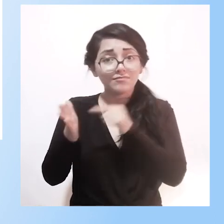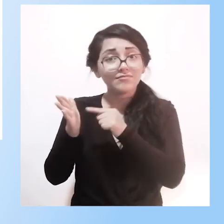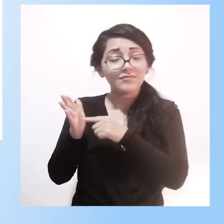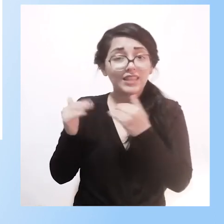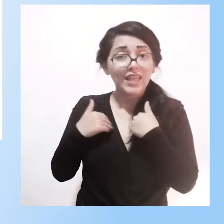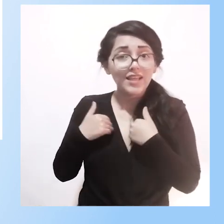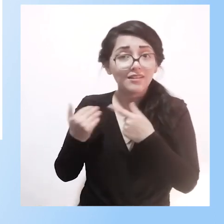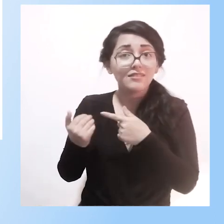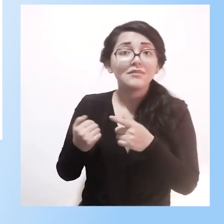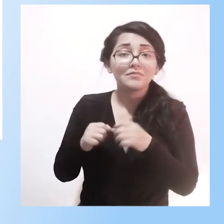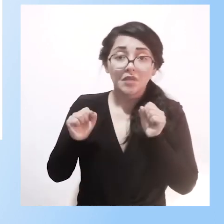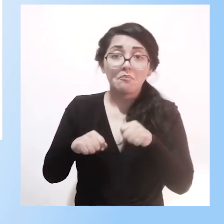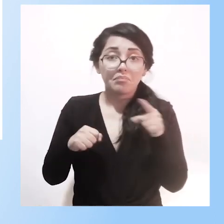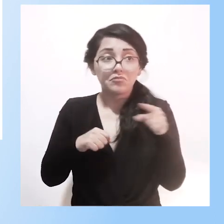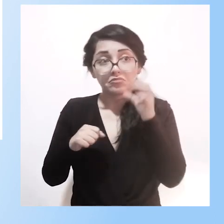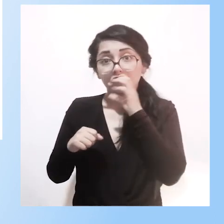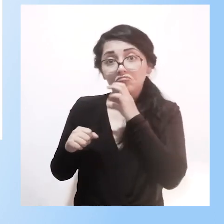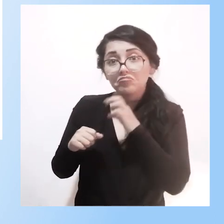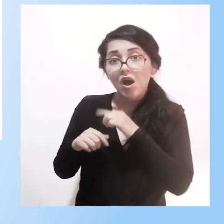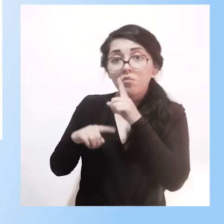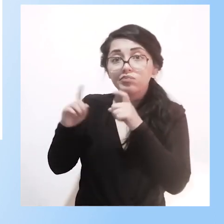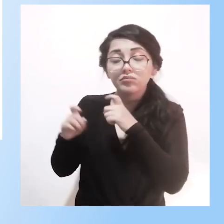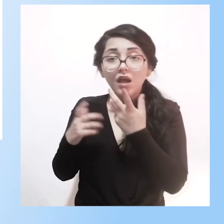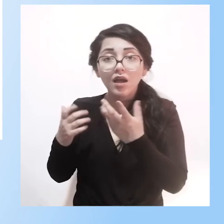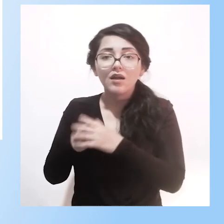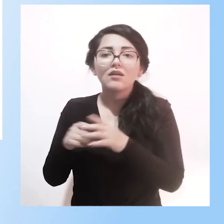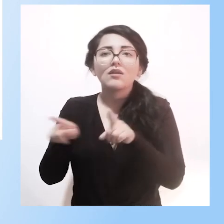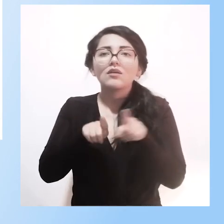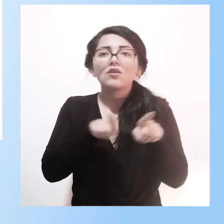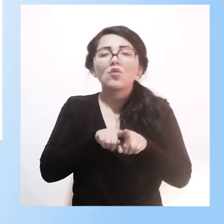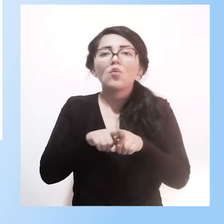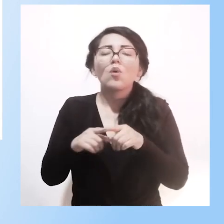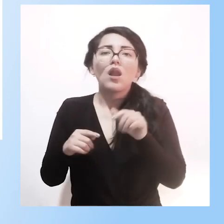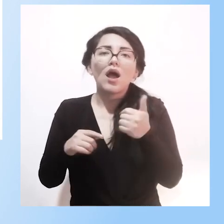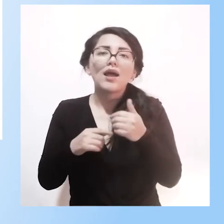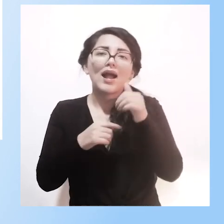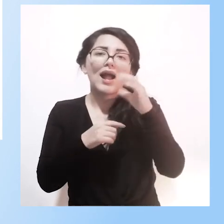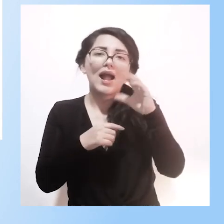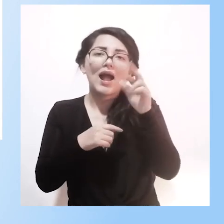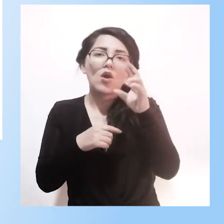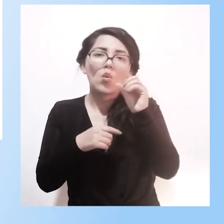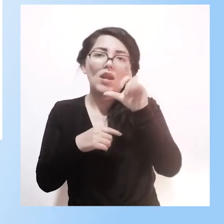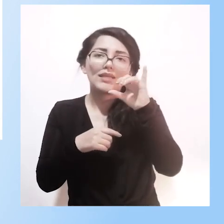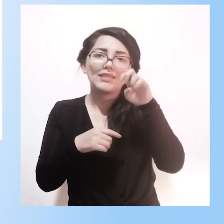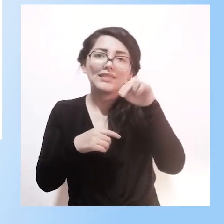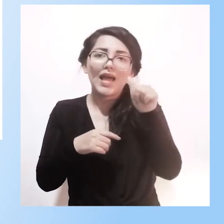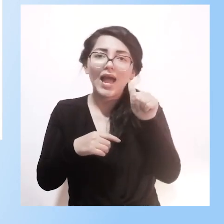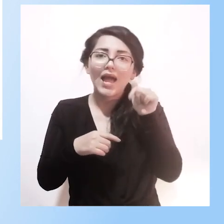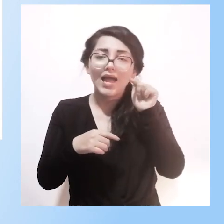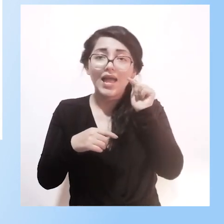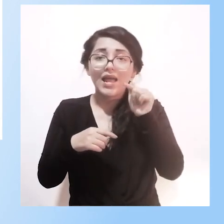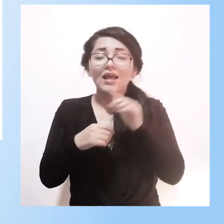muy importante y desde la Fundación Carolina Laura Riquelme estoy seguro que ellos van a tener